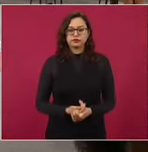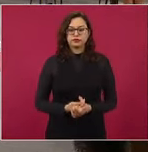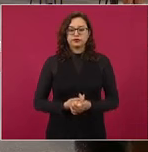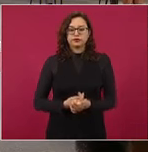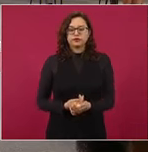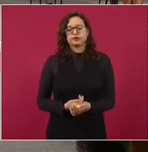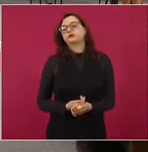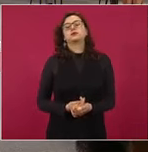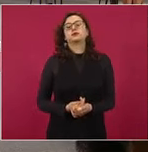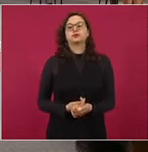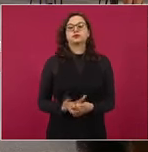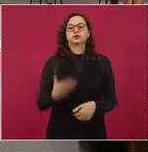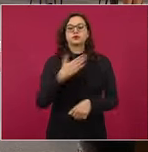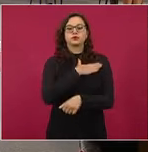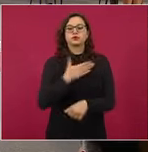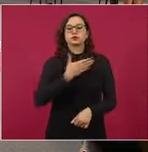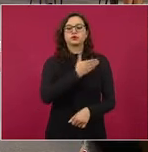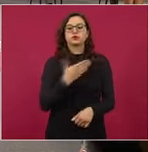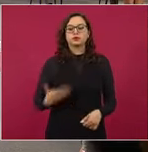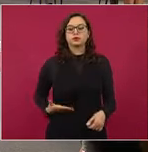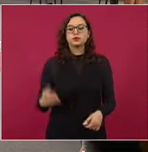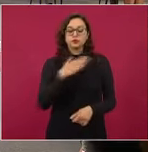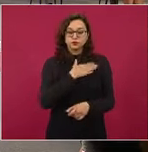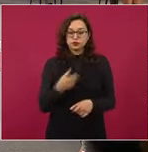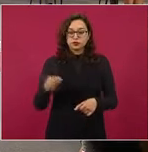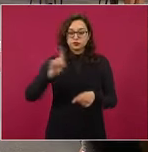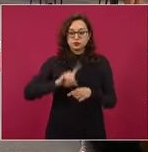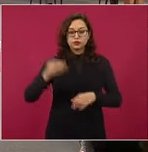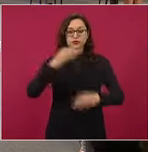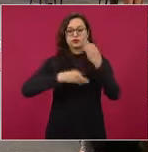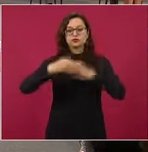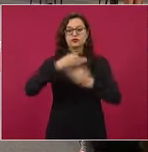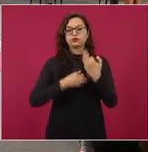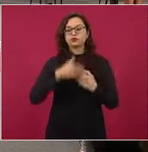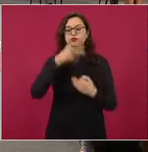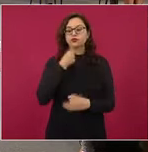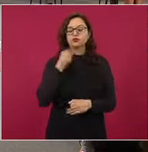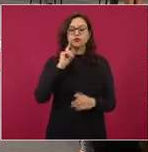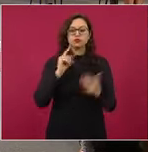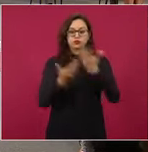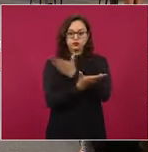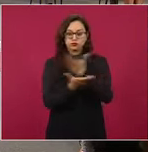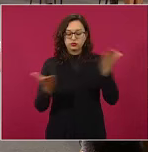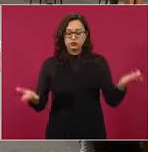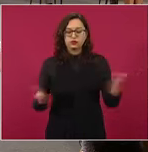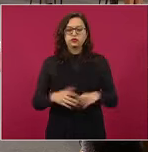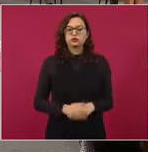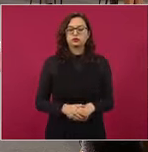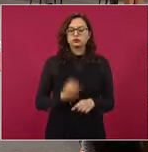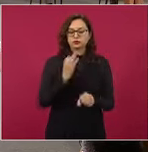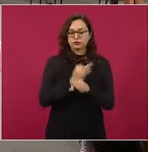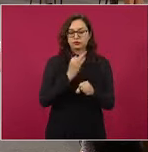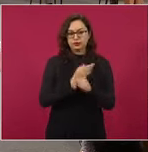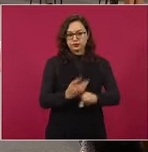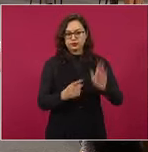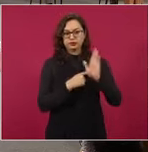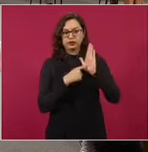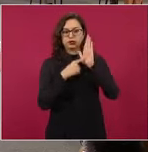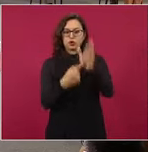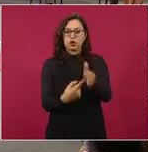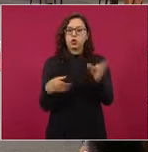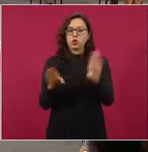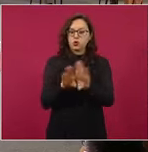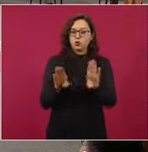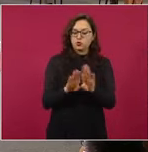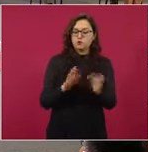Buenos días, presidente. Buenos días a todas y todos. A continuación daré los números y la forma de pago que vamos a llevar a